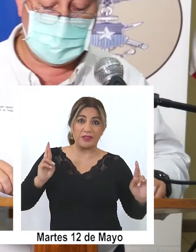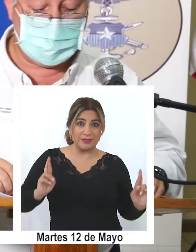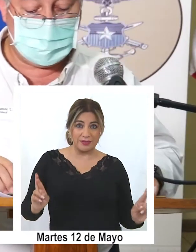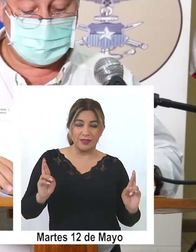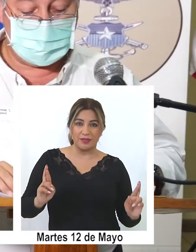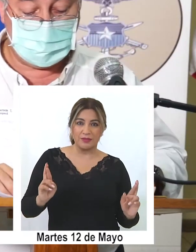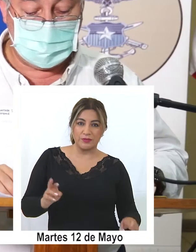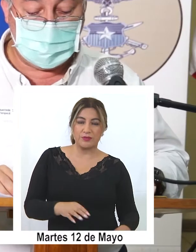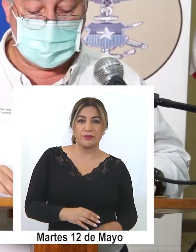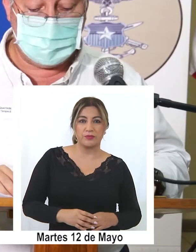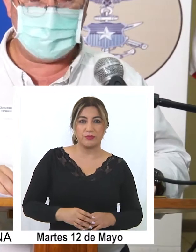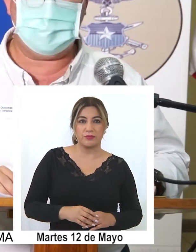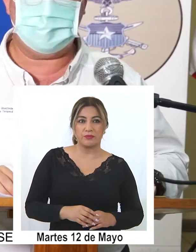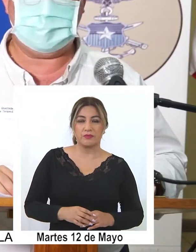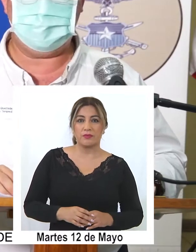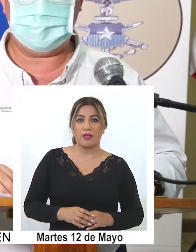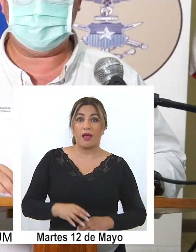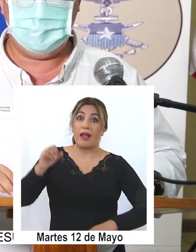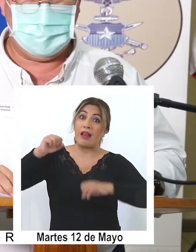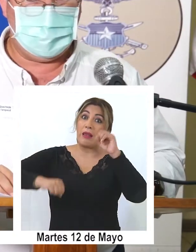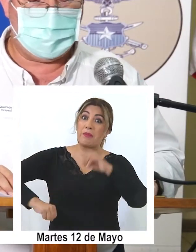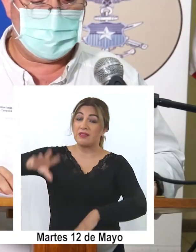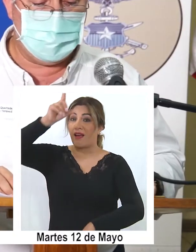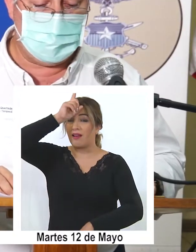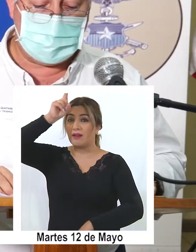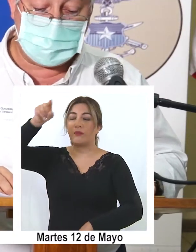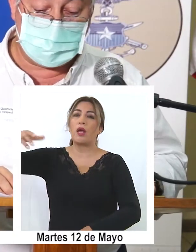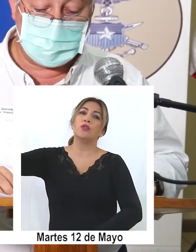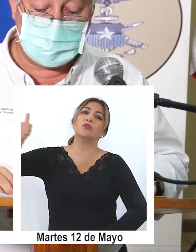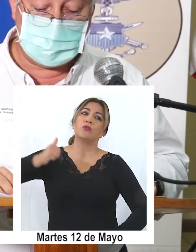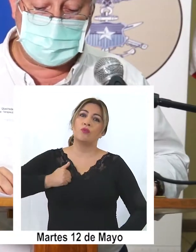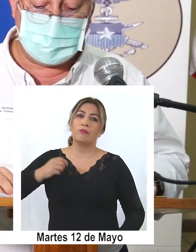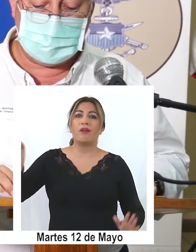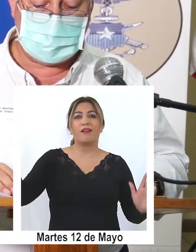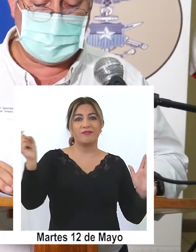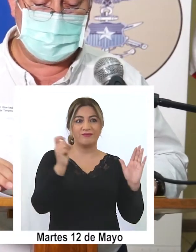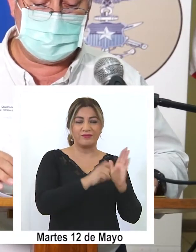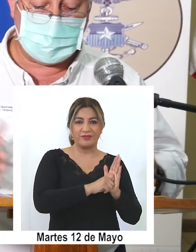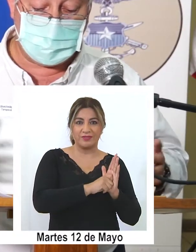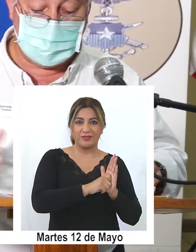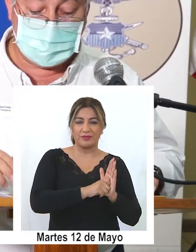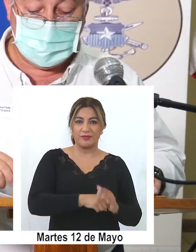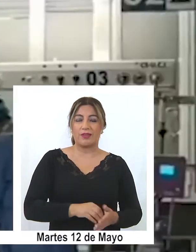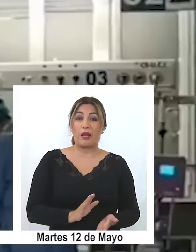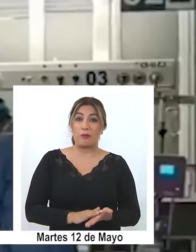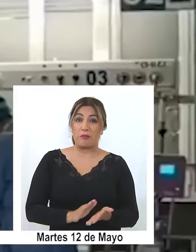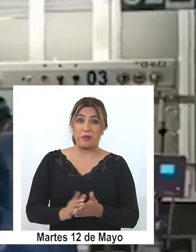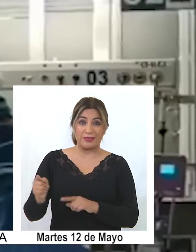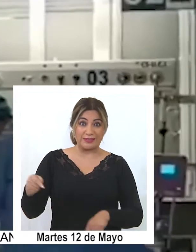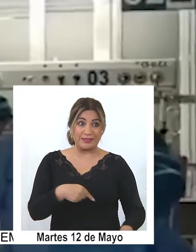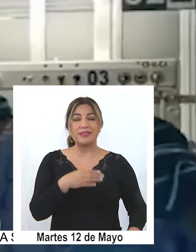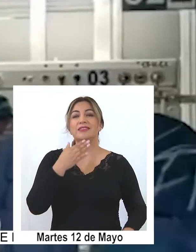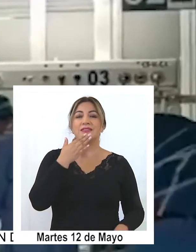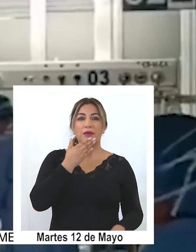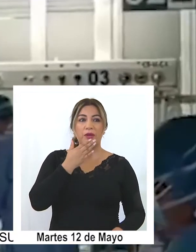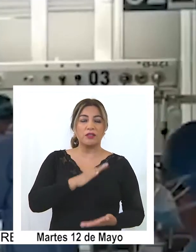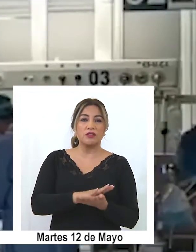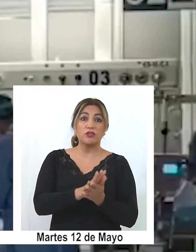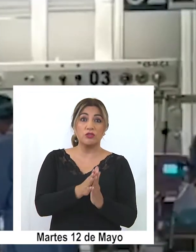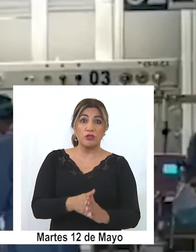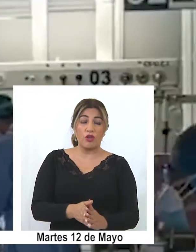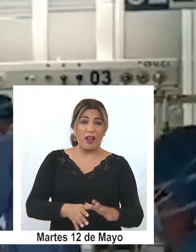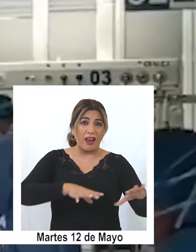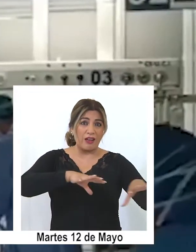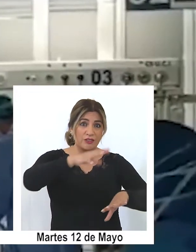que el proveedor alemán cumpla, ¿no es cierto?, con esa propuesta. Más allá de todo este